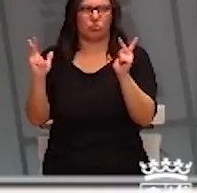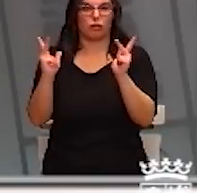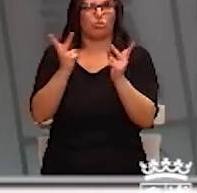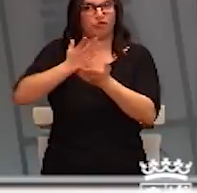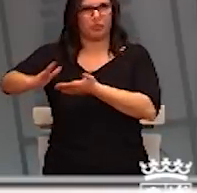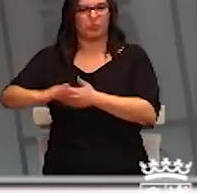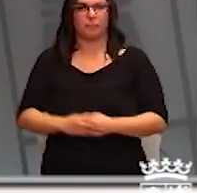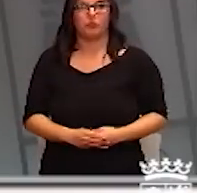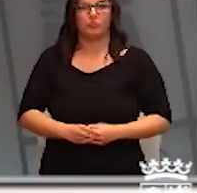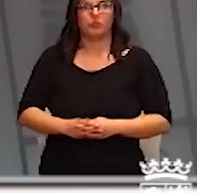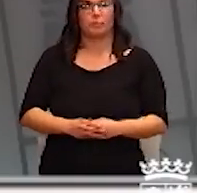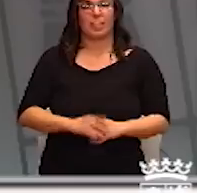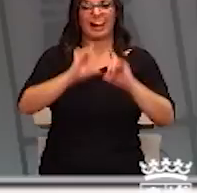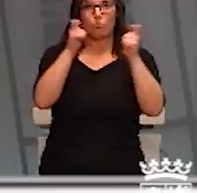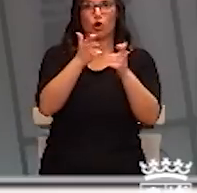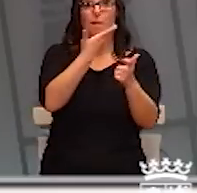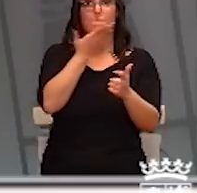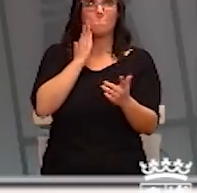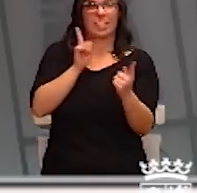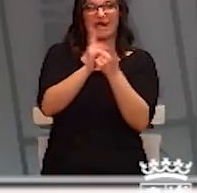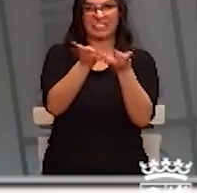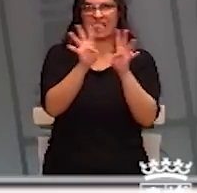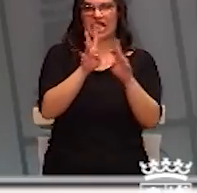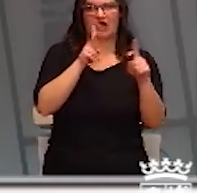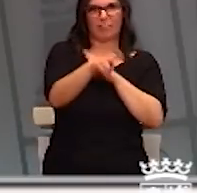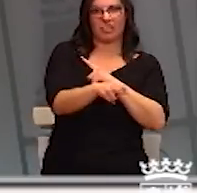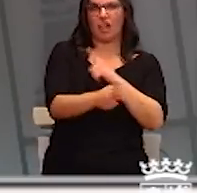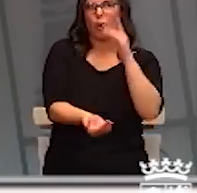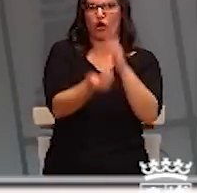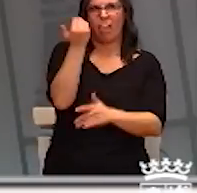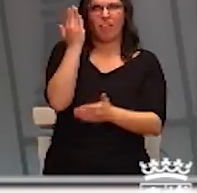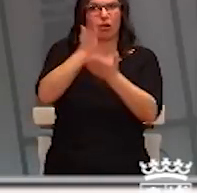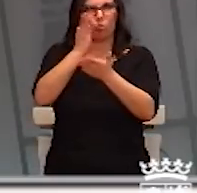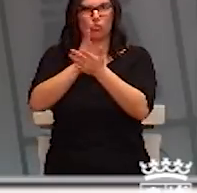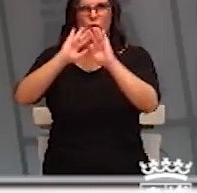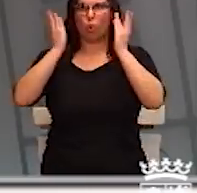Se van a evitar todas las reuniones presenciales, cursos, actividades formativas, jornadas y congresos.